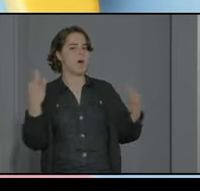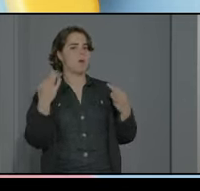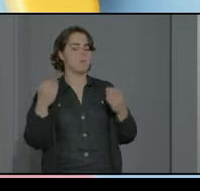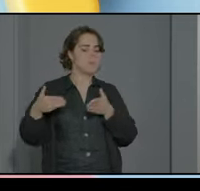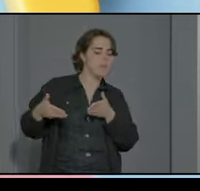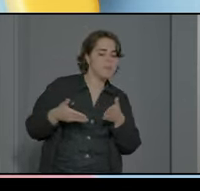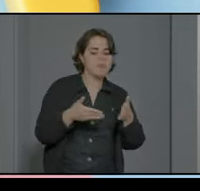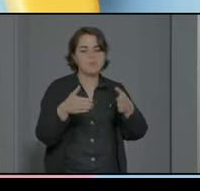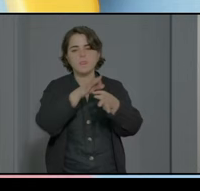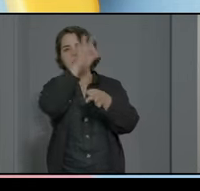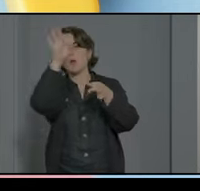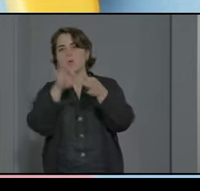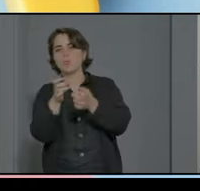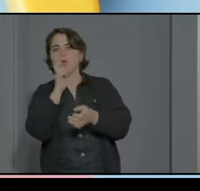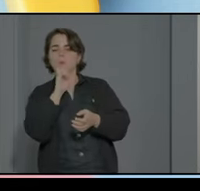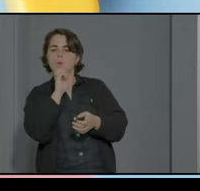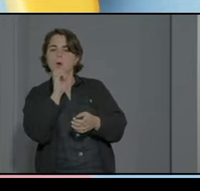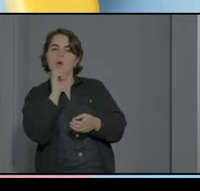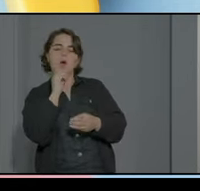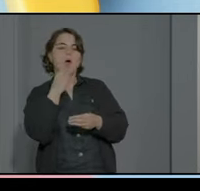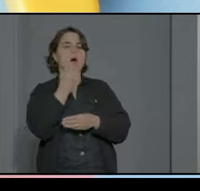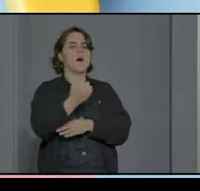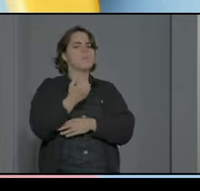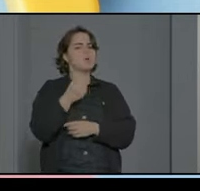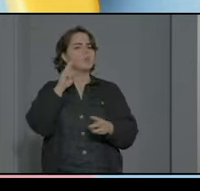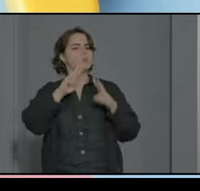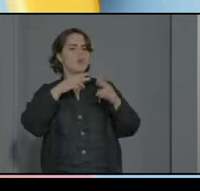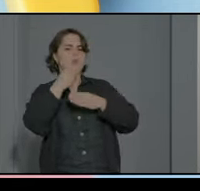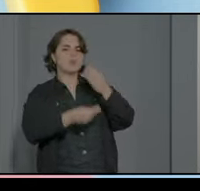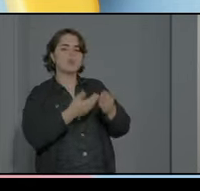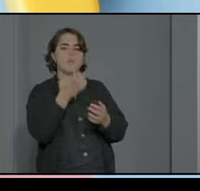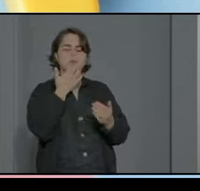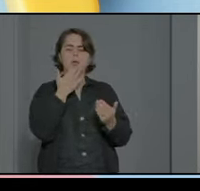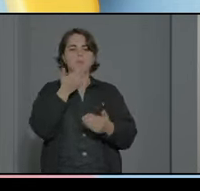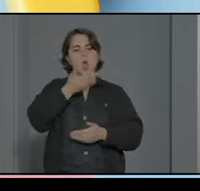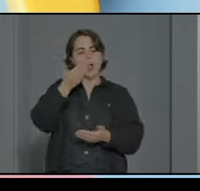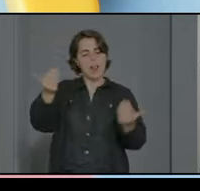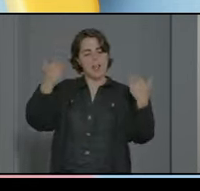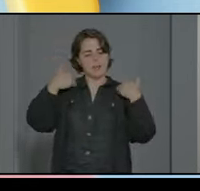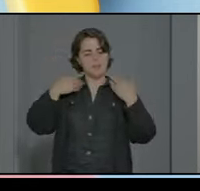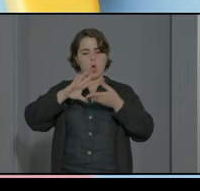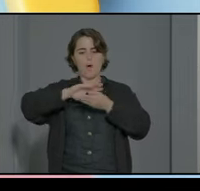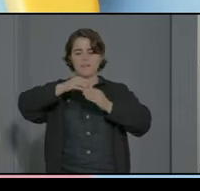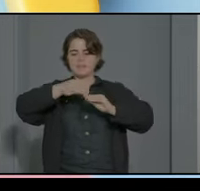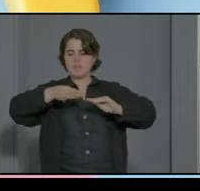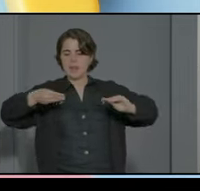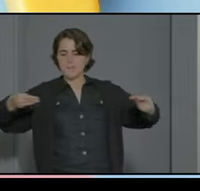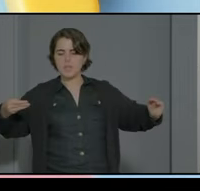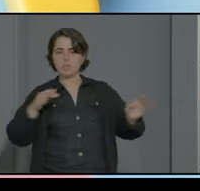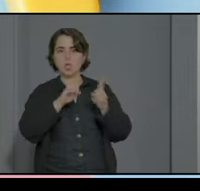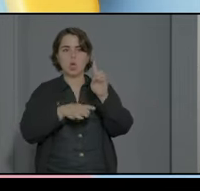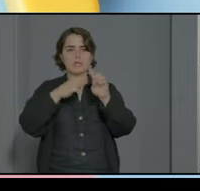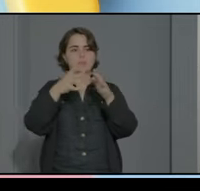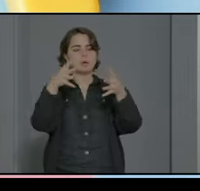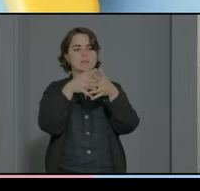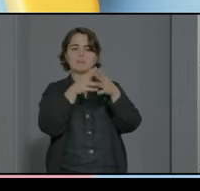circuito utilizando los apoyos visuales y las ayudas necesarias como hacer un calentamiento o una sesión de estiramiento para poder respetar un poco